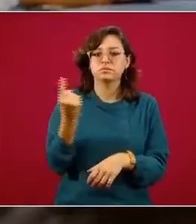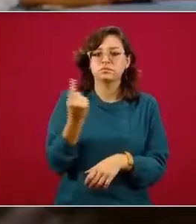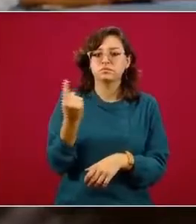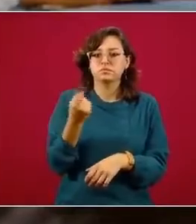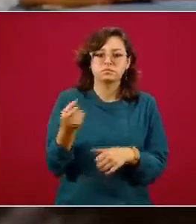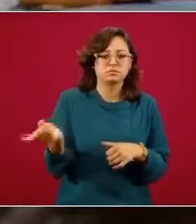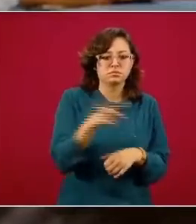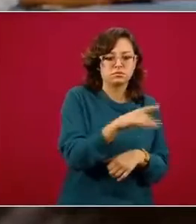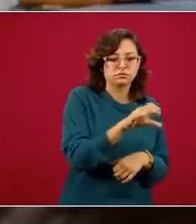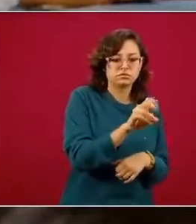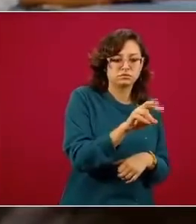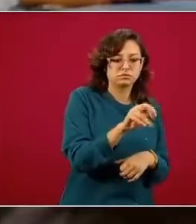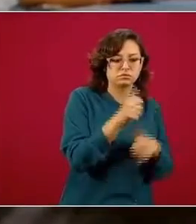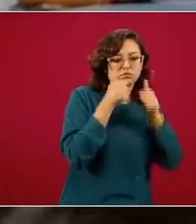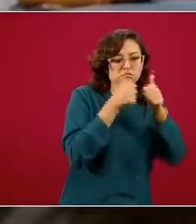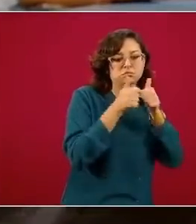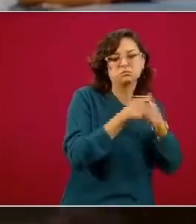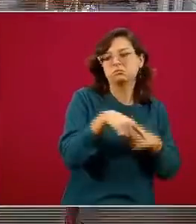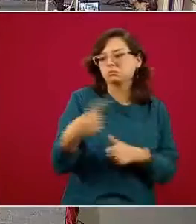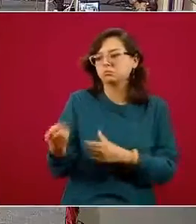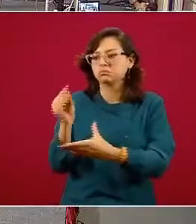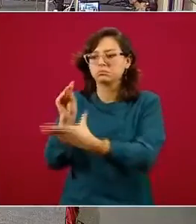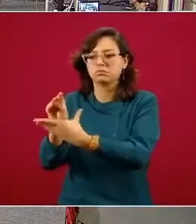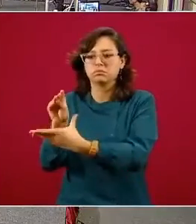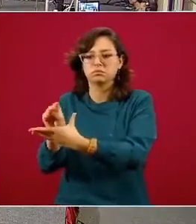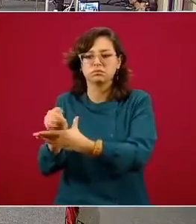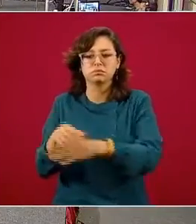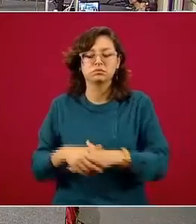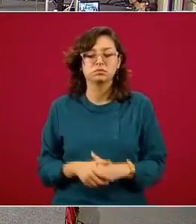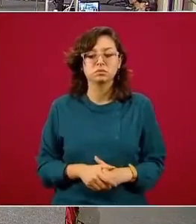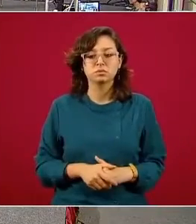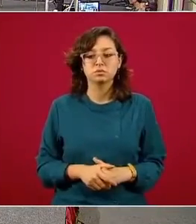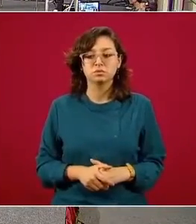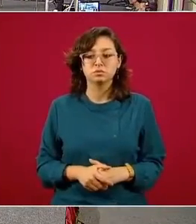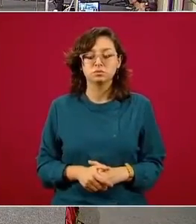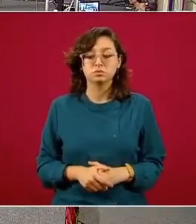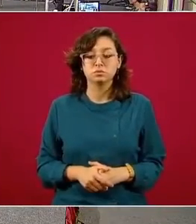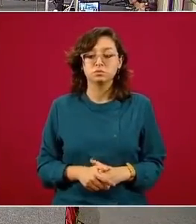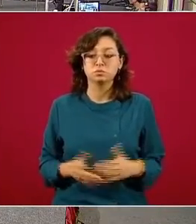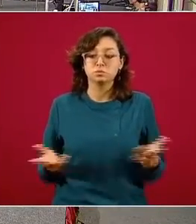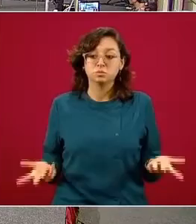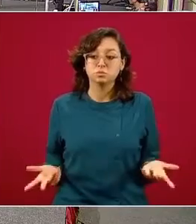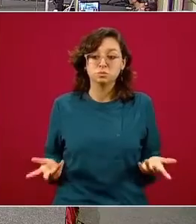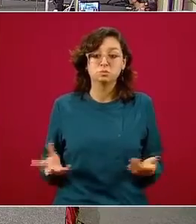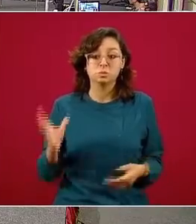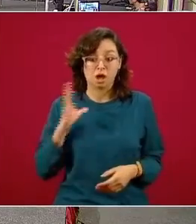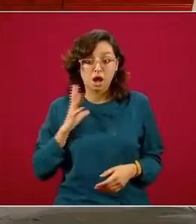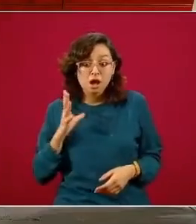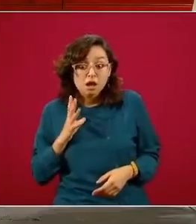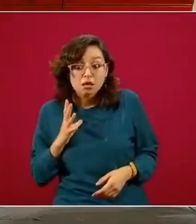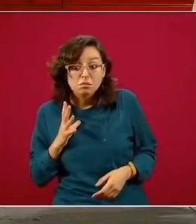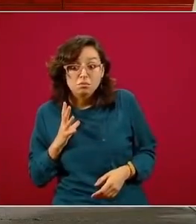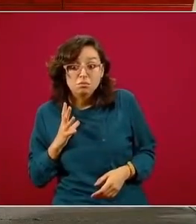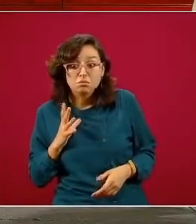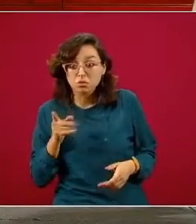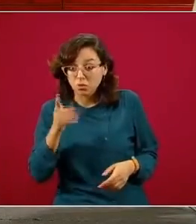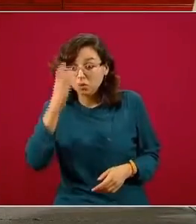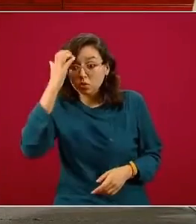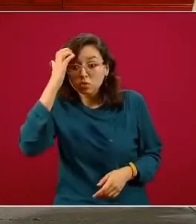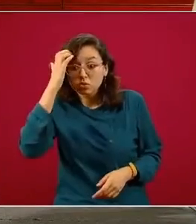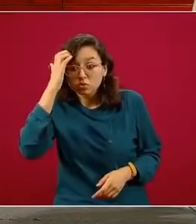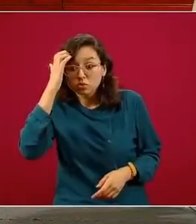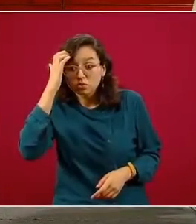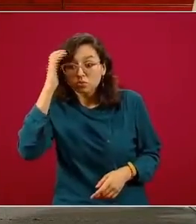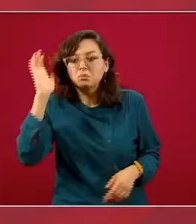priorización en COVID? Gracias. Pues sería muy útil conocer las experiencias. Si hay alguien que lo identifica, sería